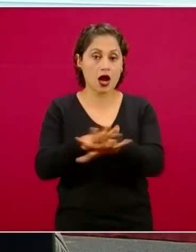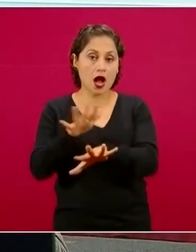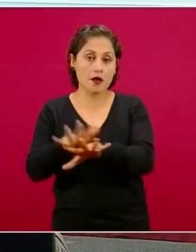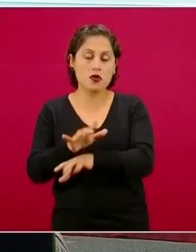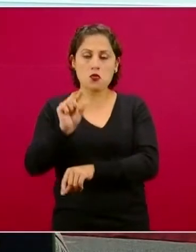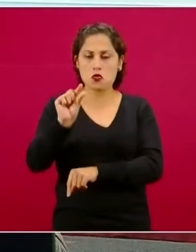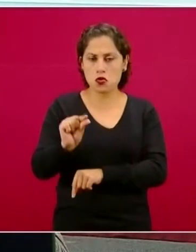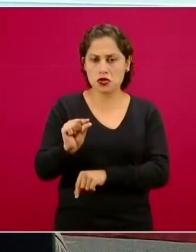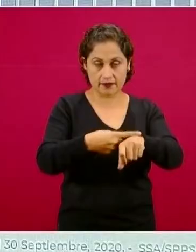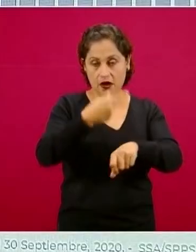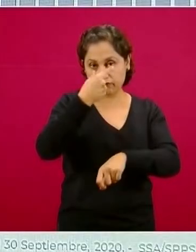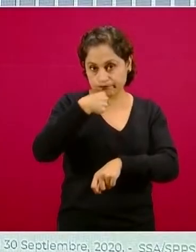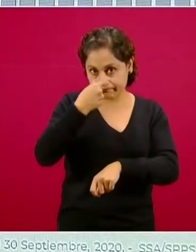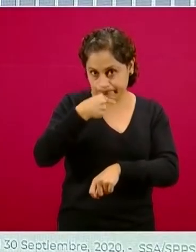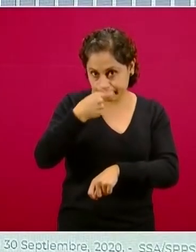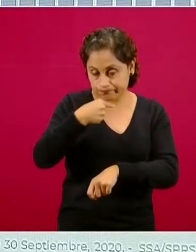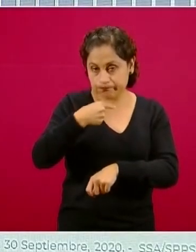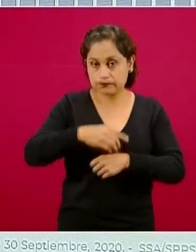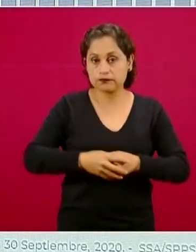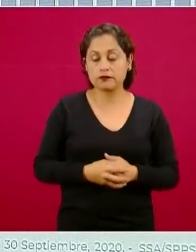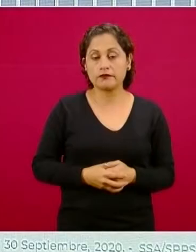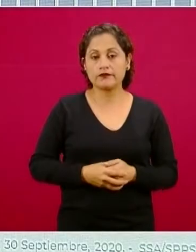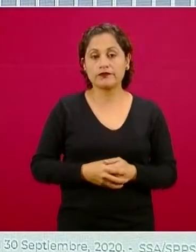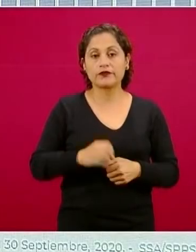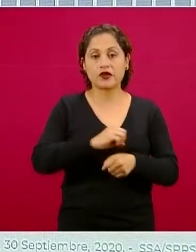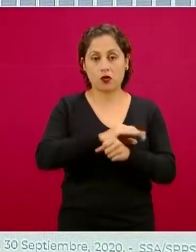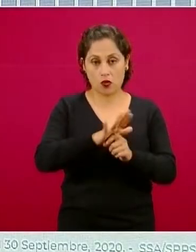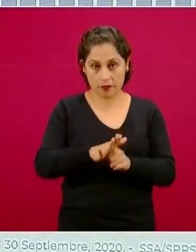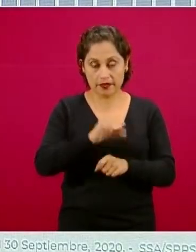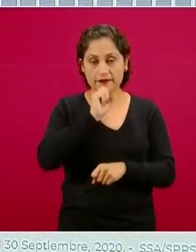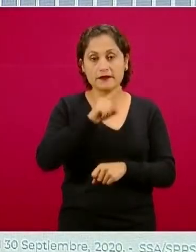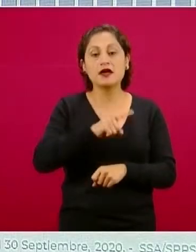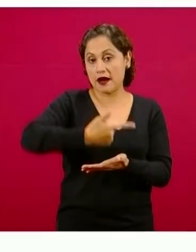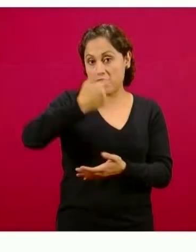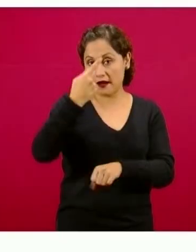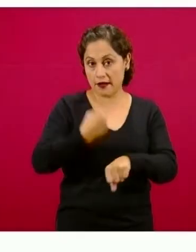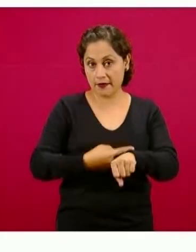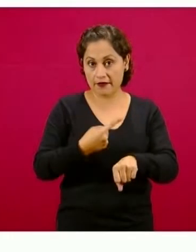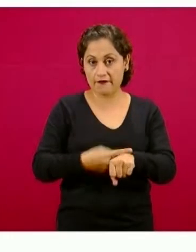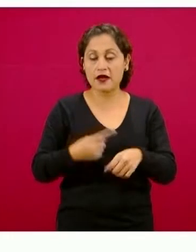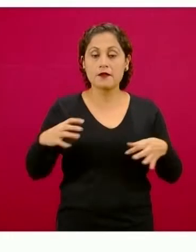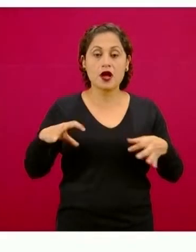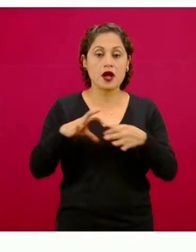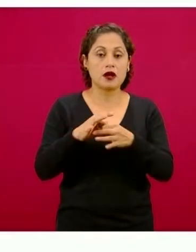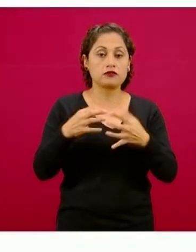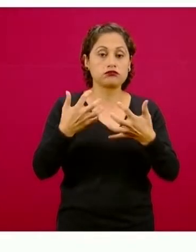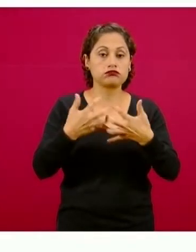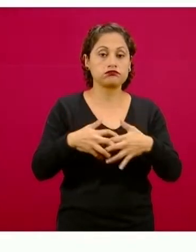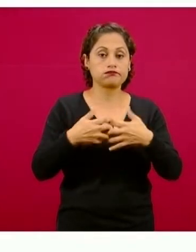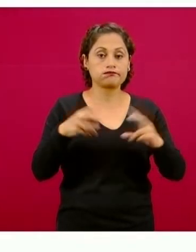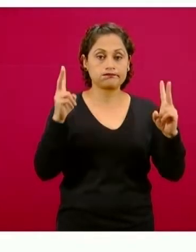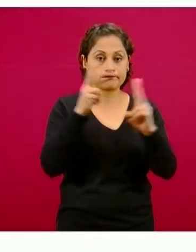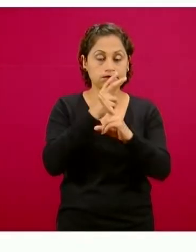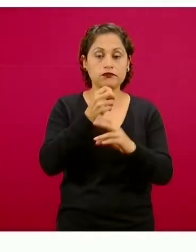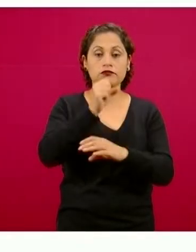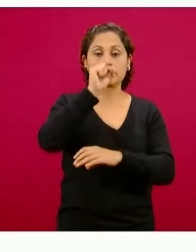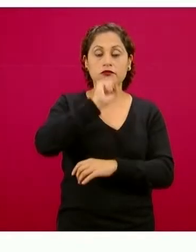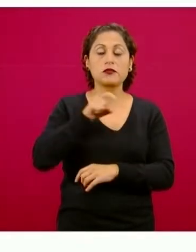hospitalaria. En este jueves se precisó que el número de contagios por coronavirus confirmados en el país es de 748